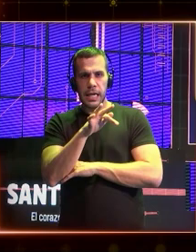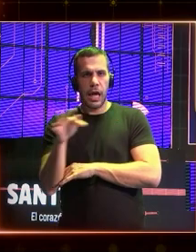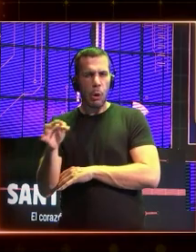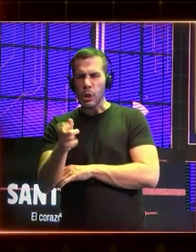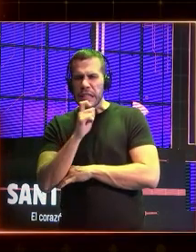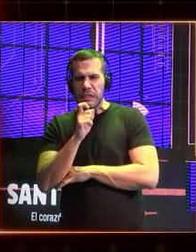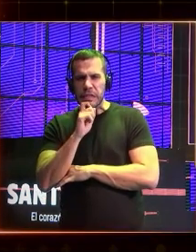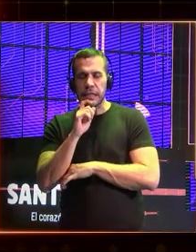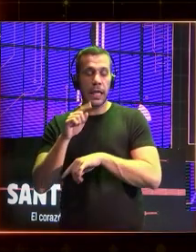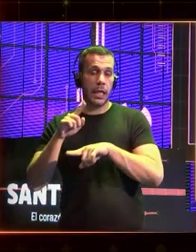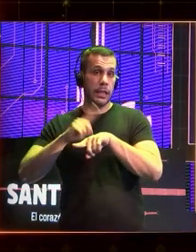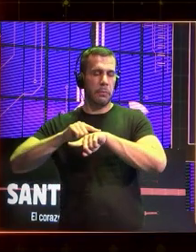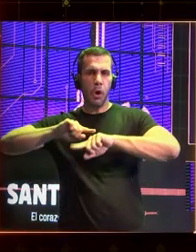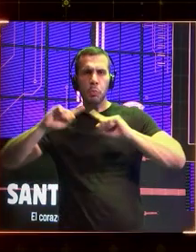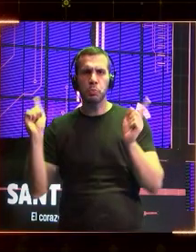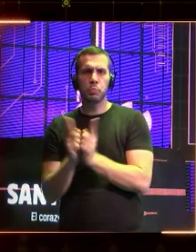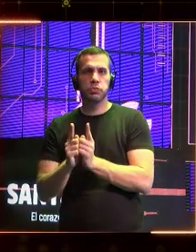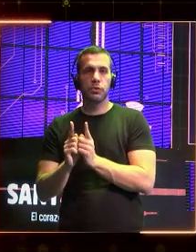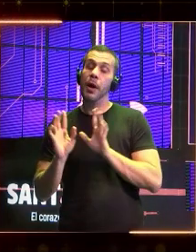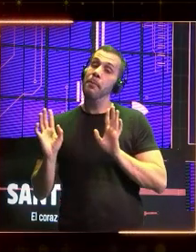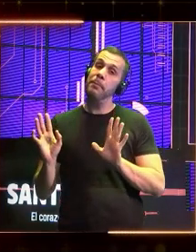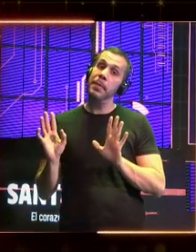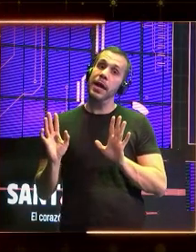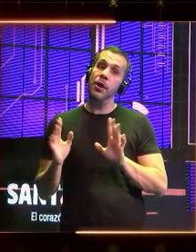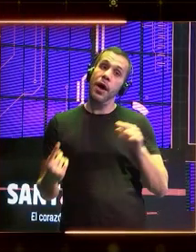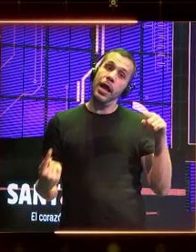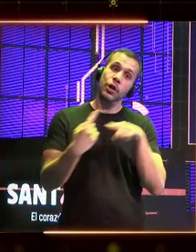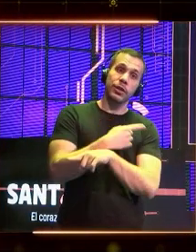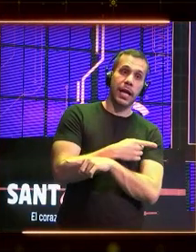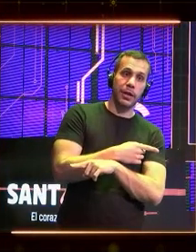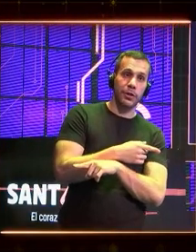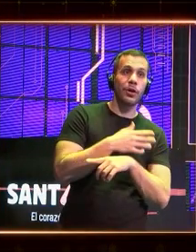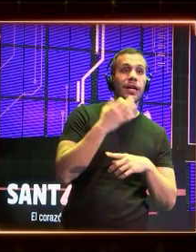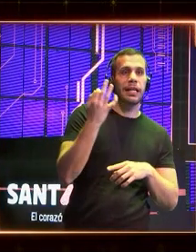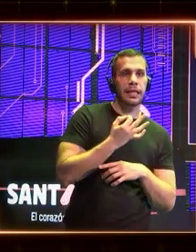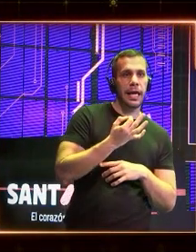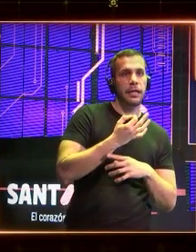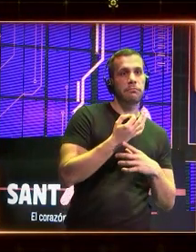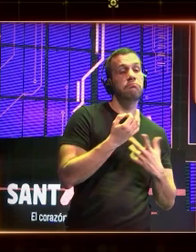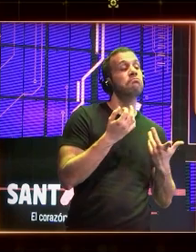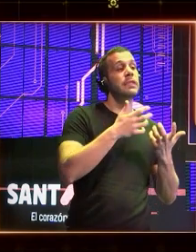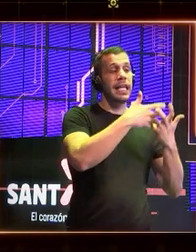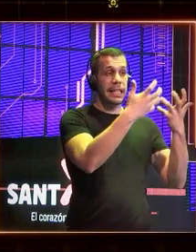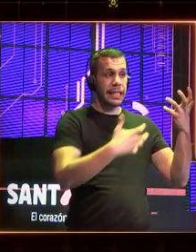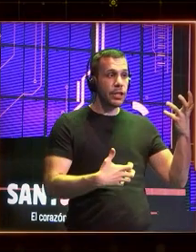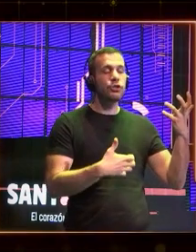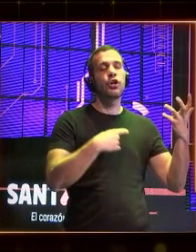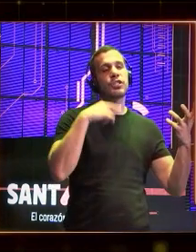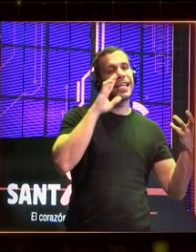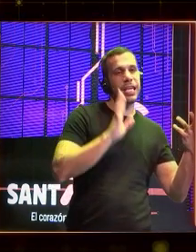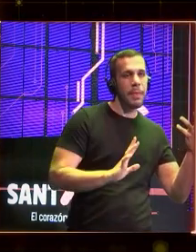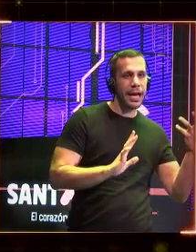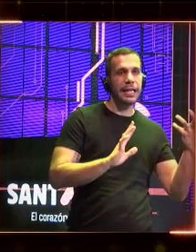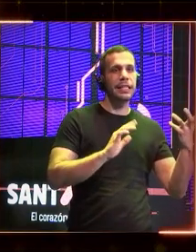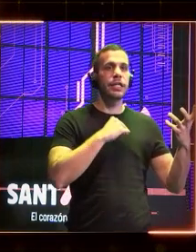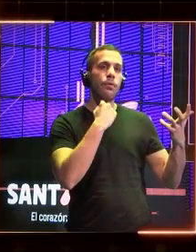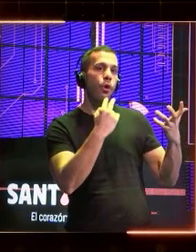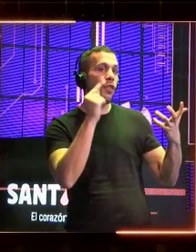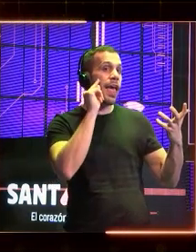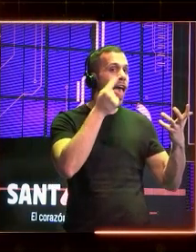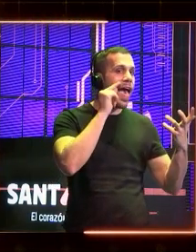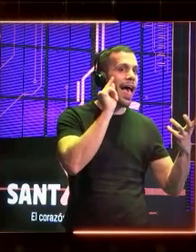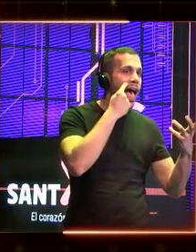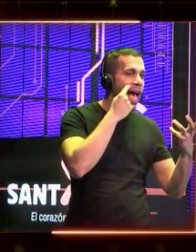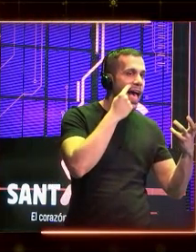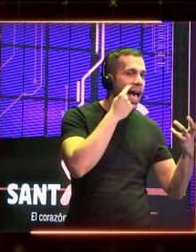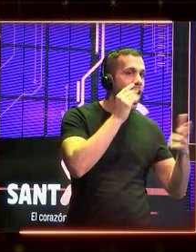había cosas que el hombre humano siempre había hecho mejor que las máquinas, que era identificar textos, identificar imágenes, identificar voz, hasta que